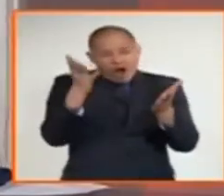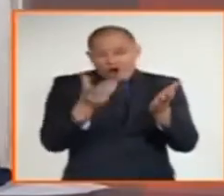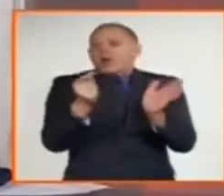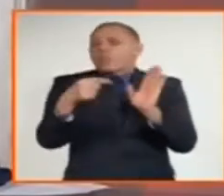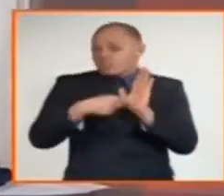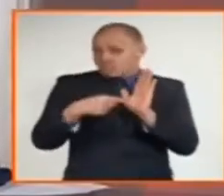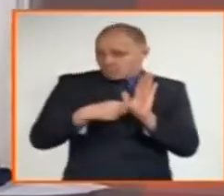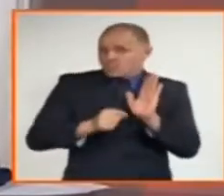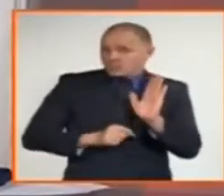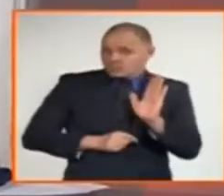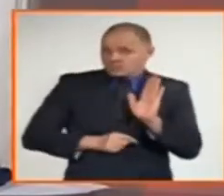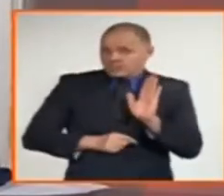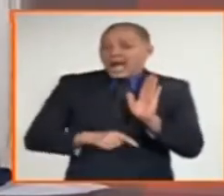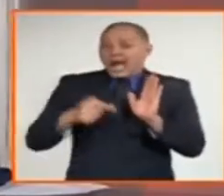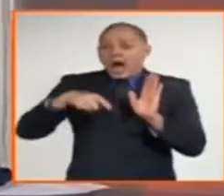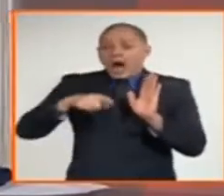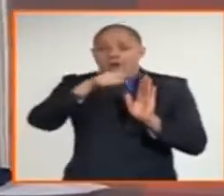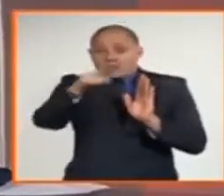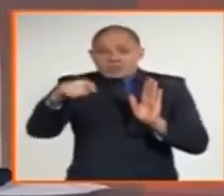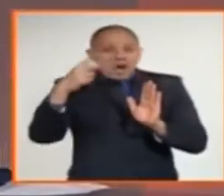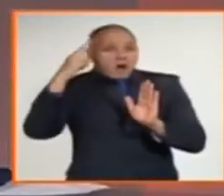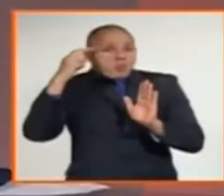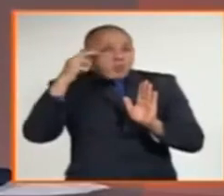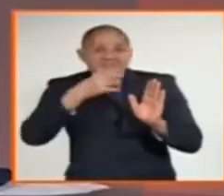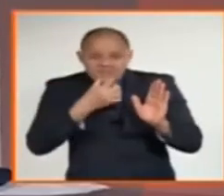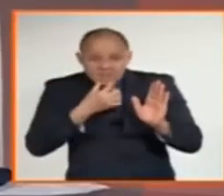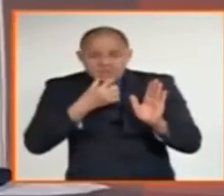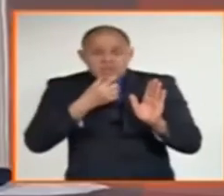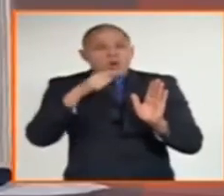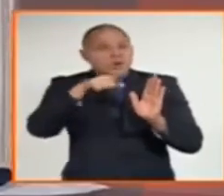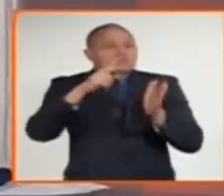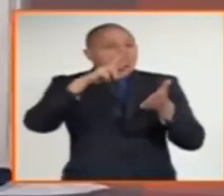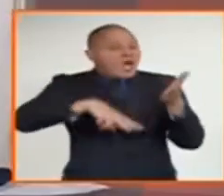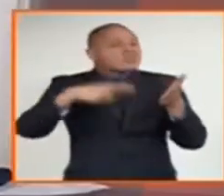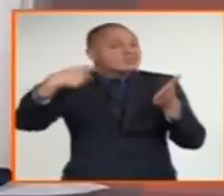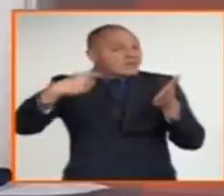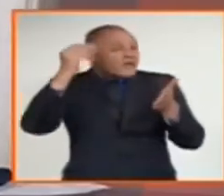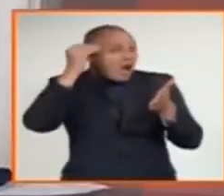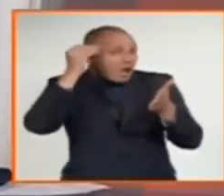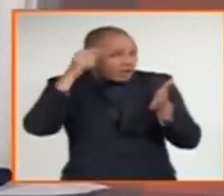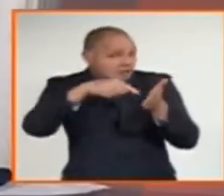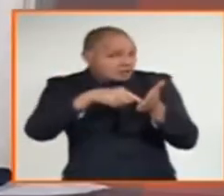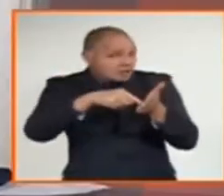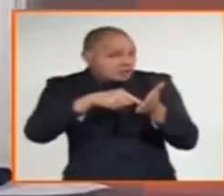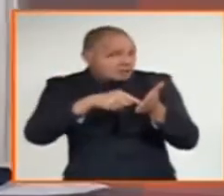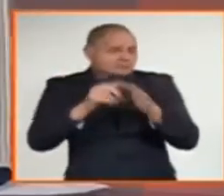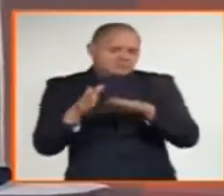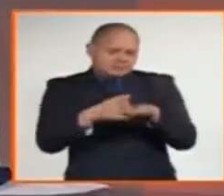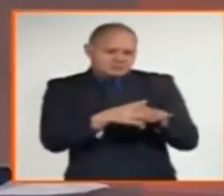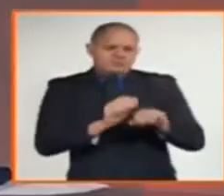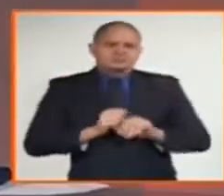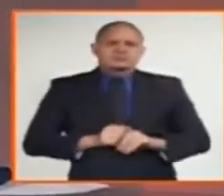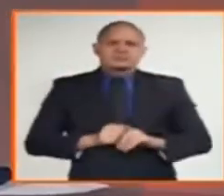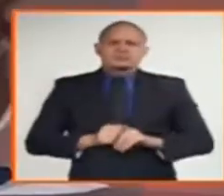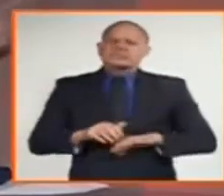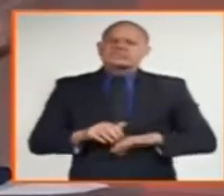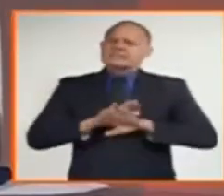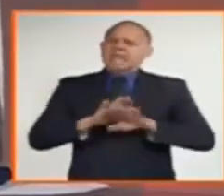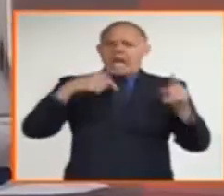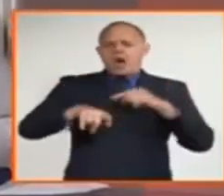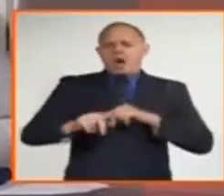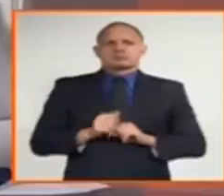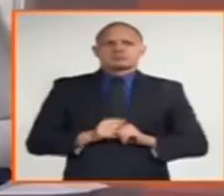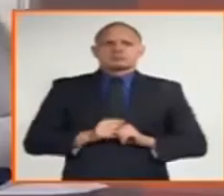protectores que deben validar, que deben conocer. Hay una filosofía de vida muy extendida que prevé o que